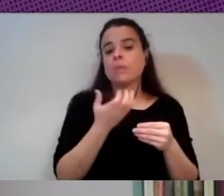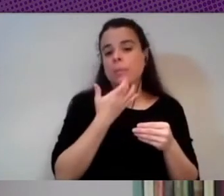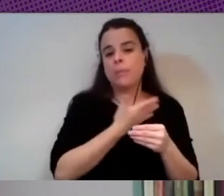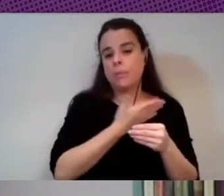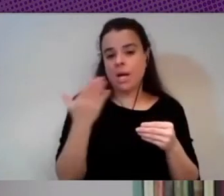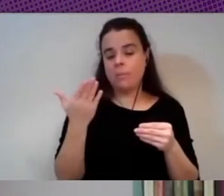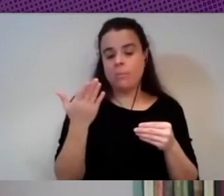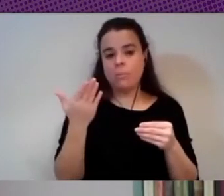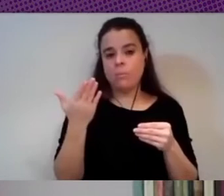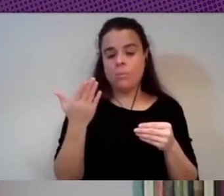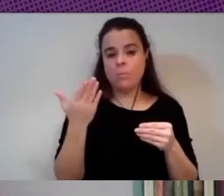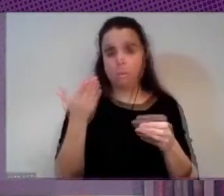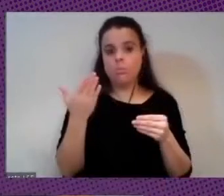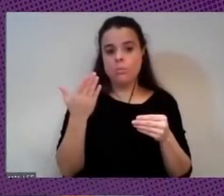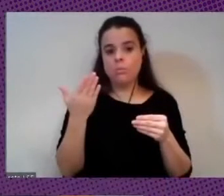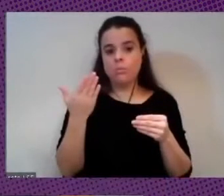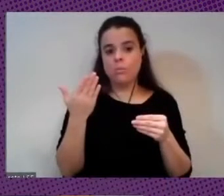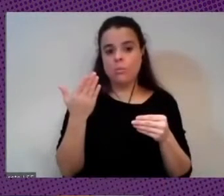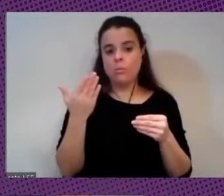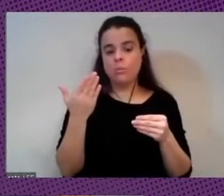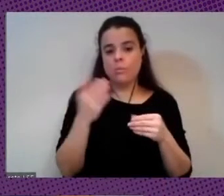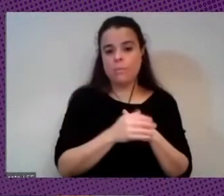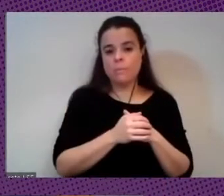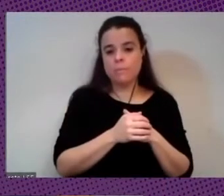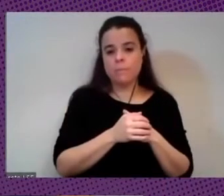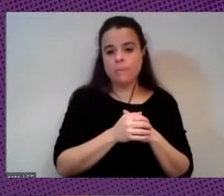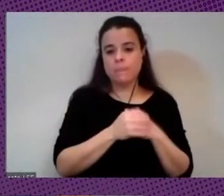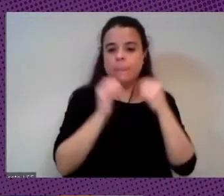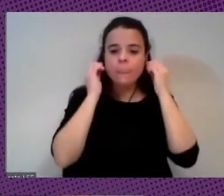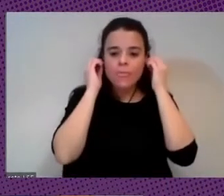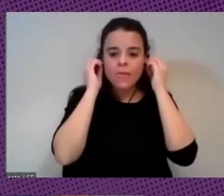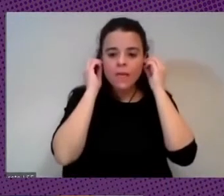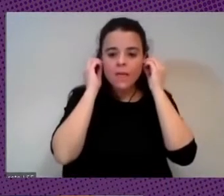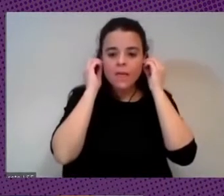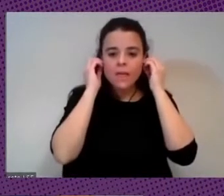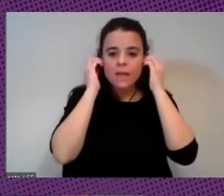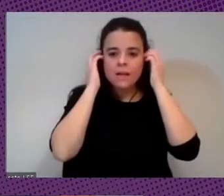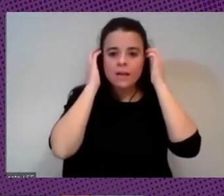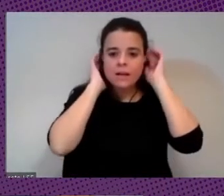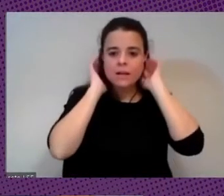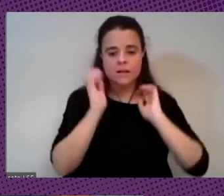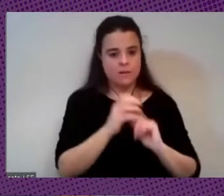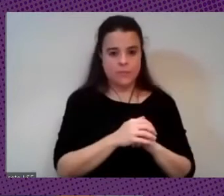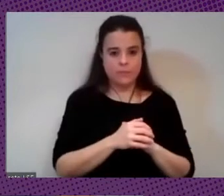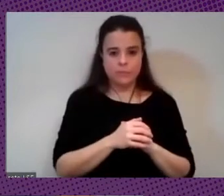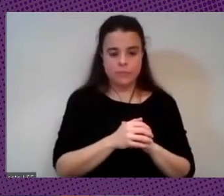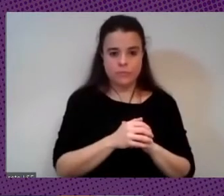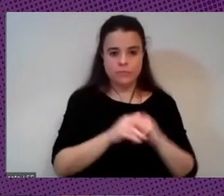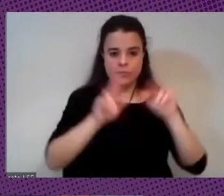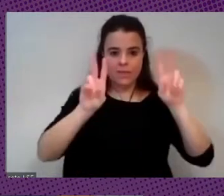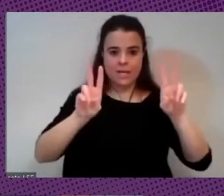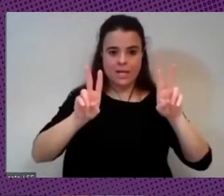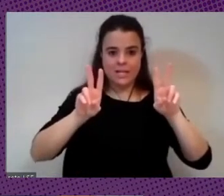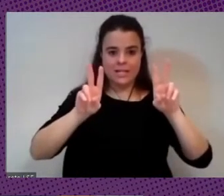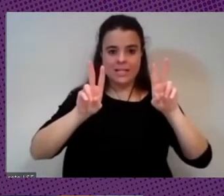de las temas o áreas desde las que trabajamos el tema de la adopción de las